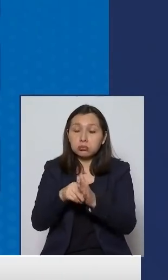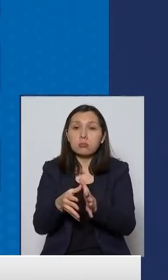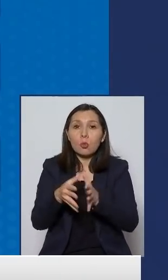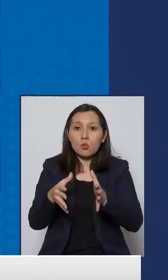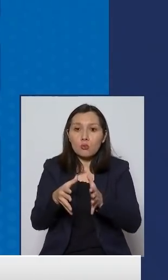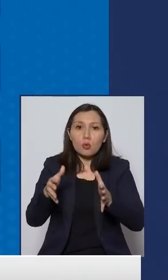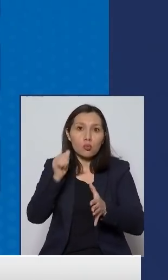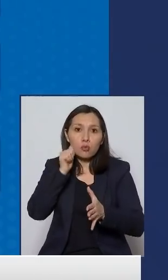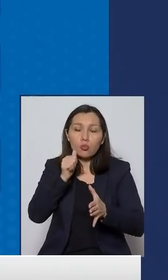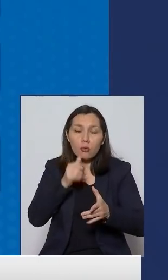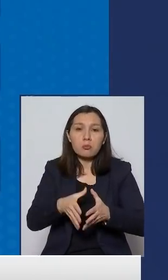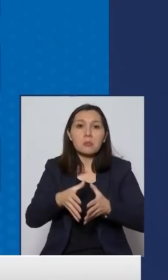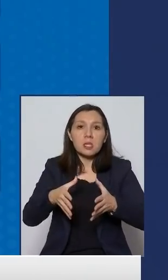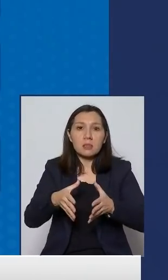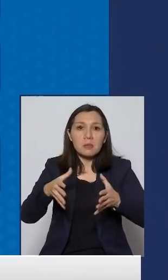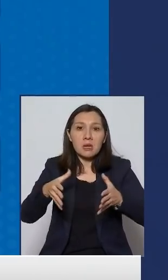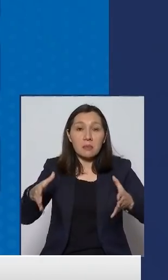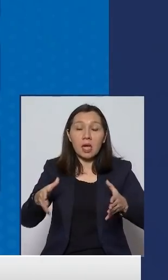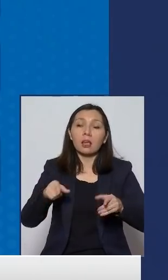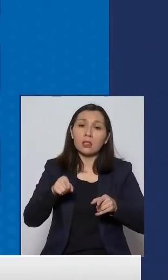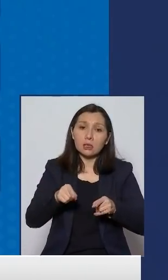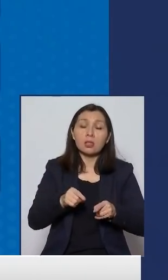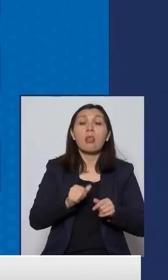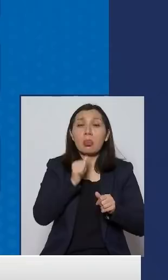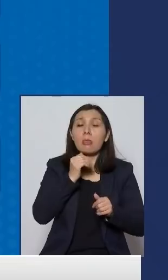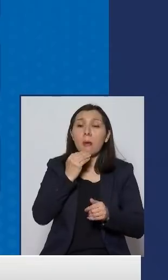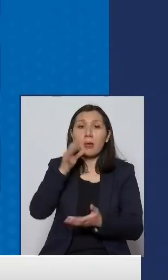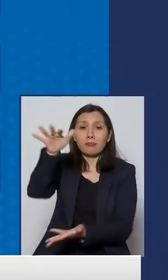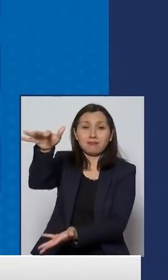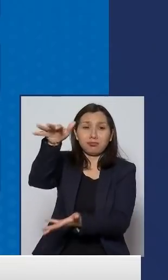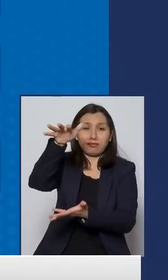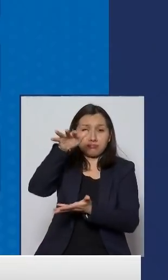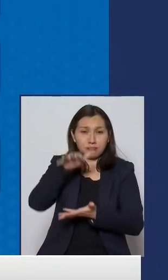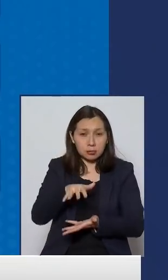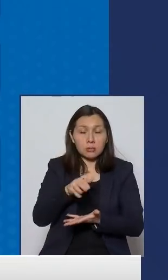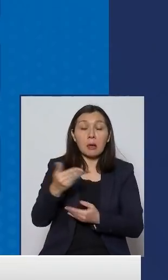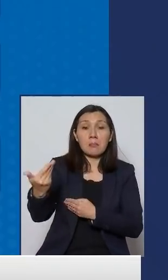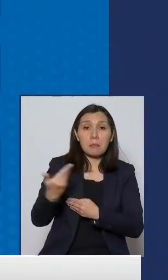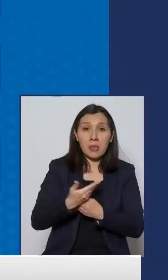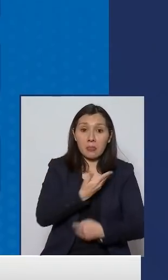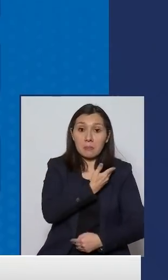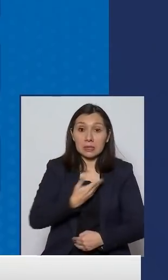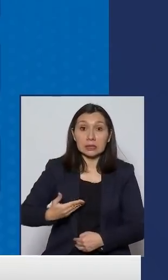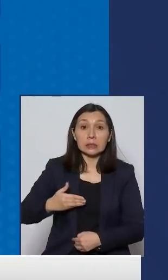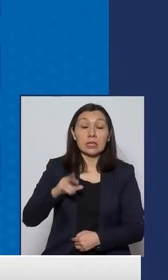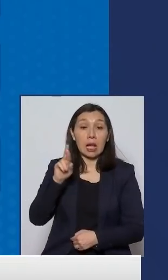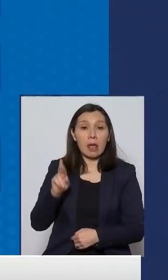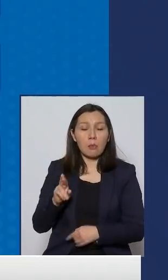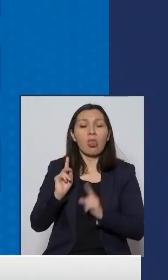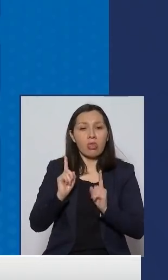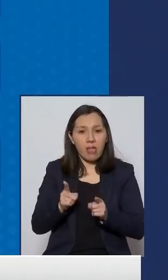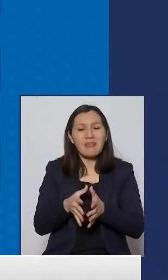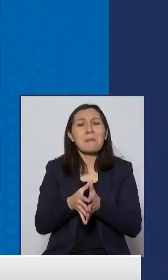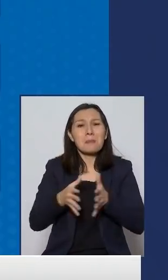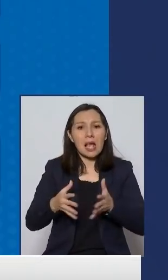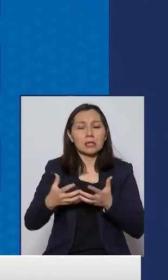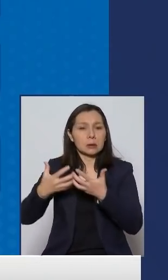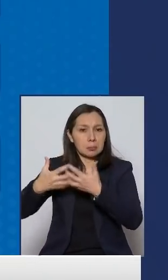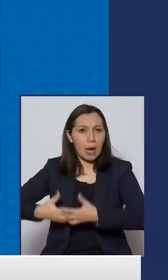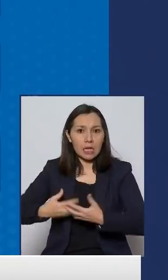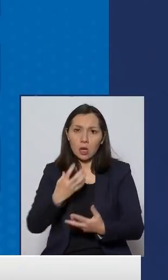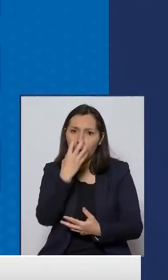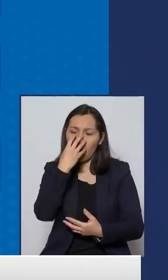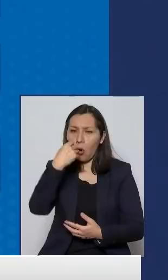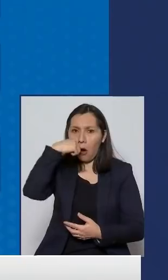sostenidamente y los vamos a aumentar aún más a petición del Presidente de la República para poder